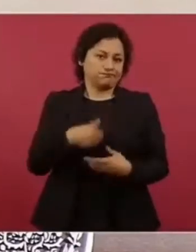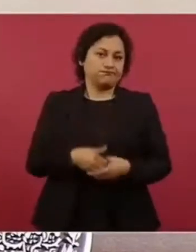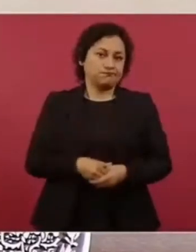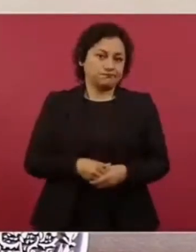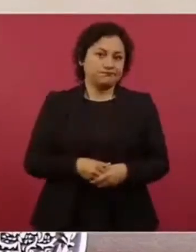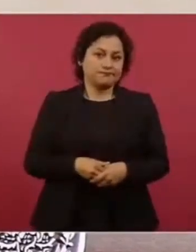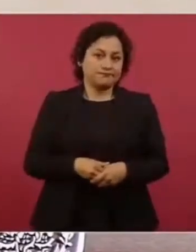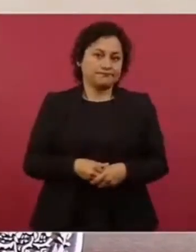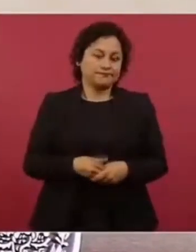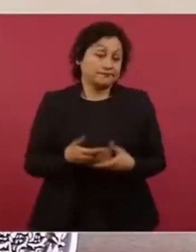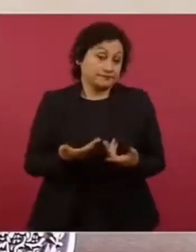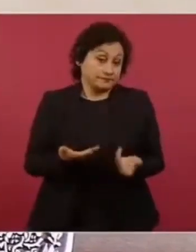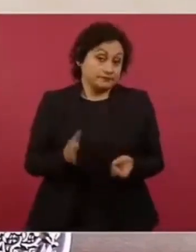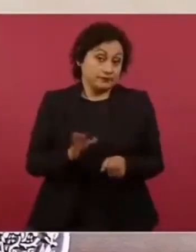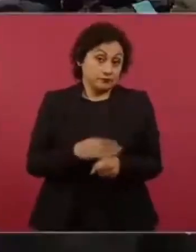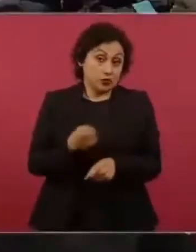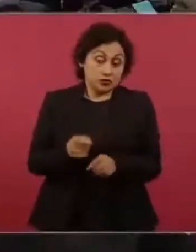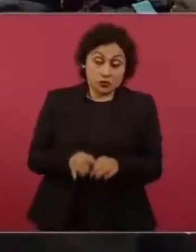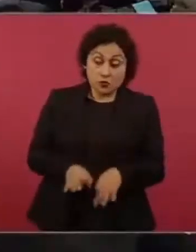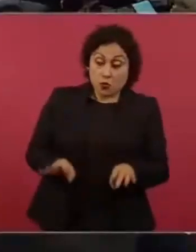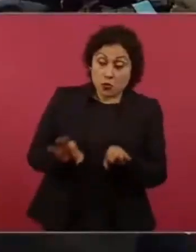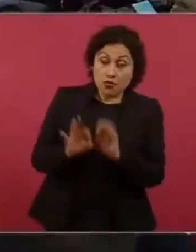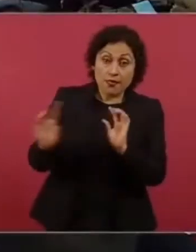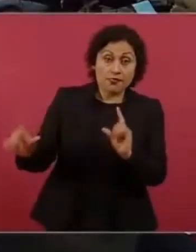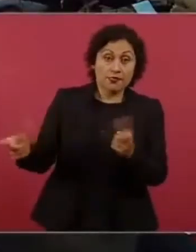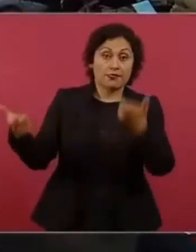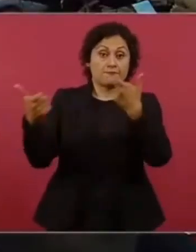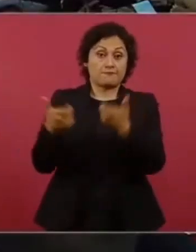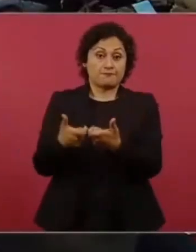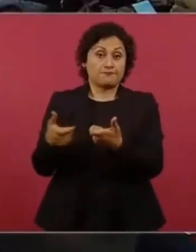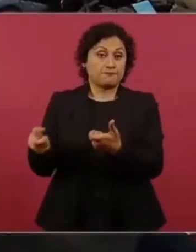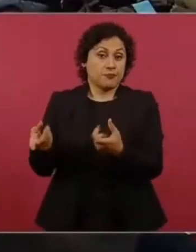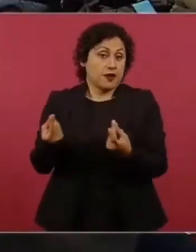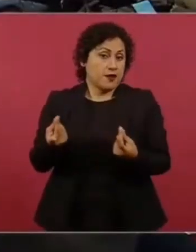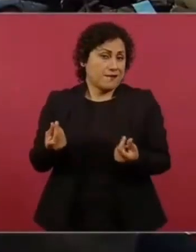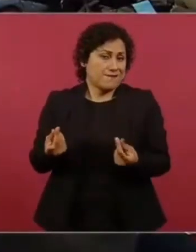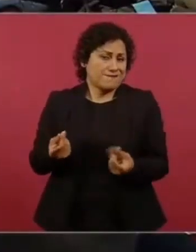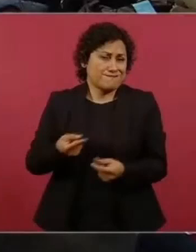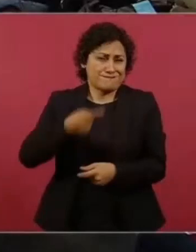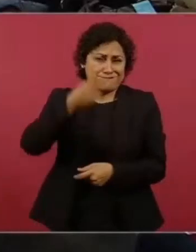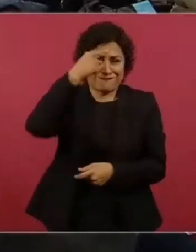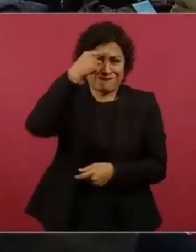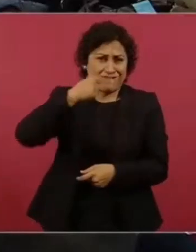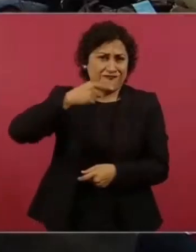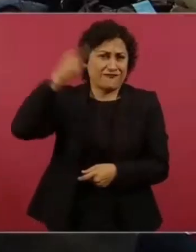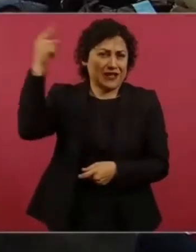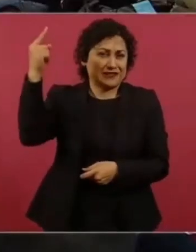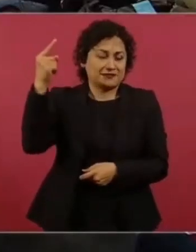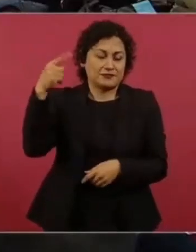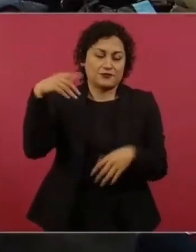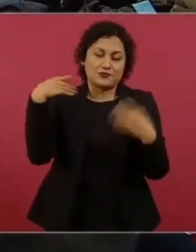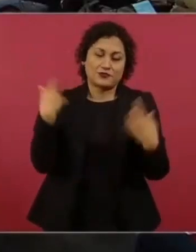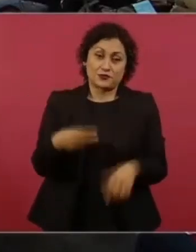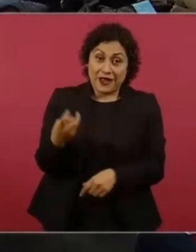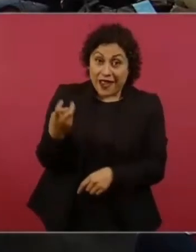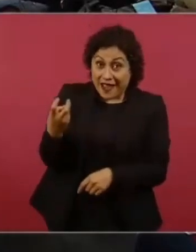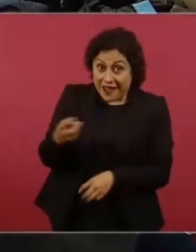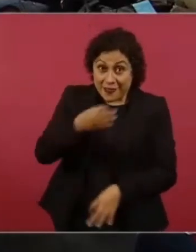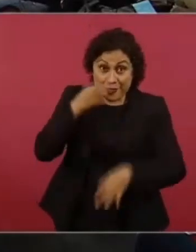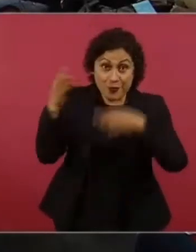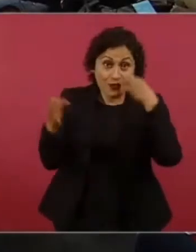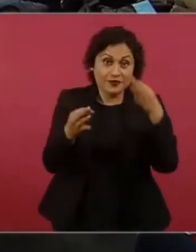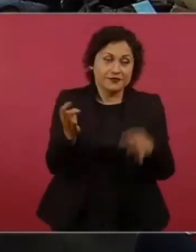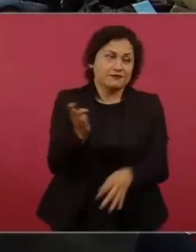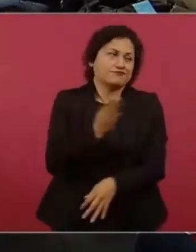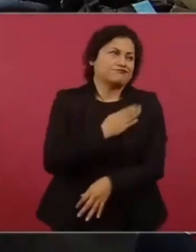no van a tardar mucho. Esa es una muy buena noticia. Muy bien.